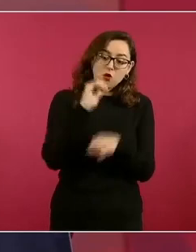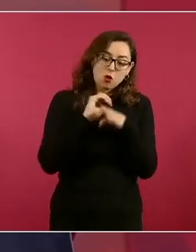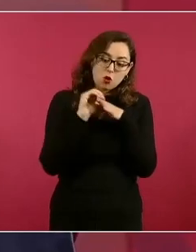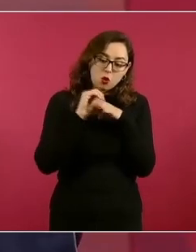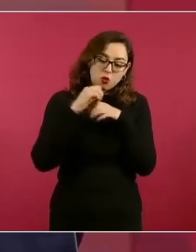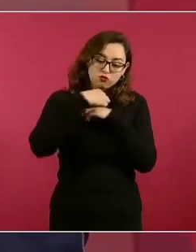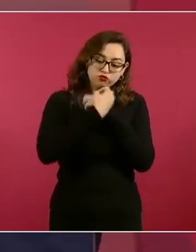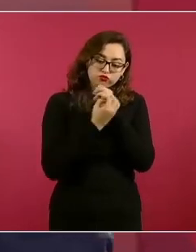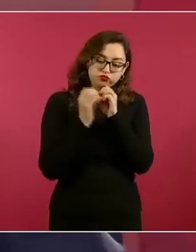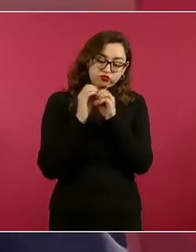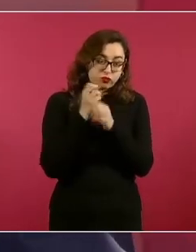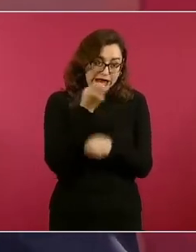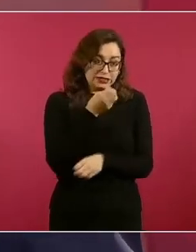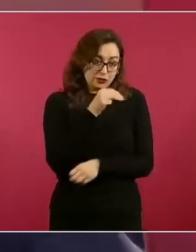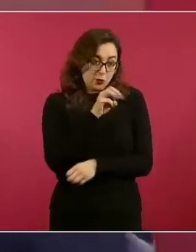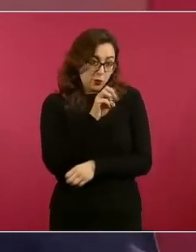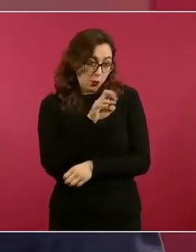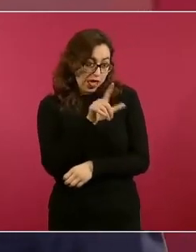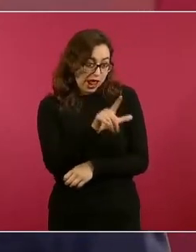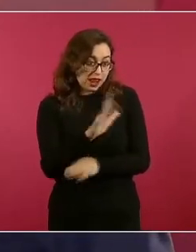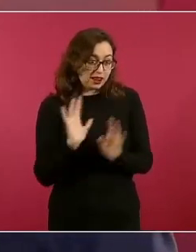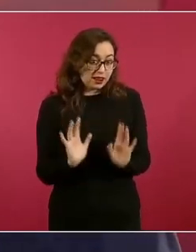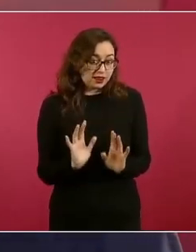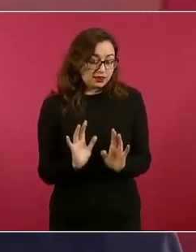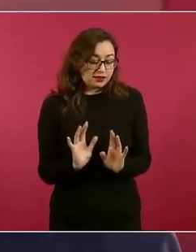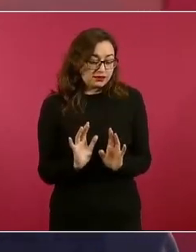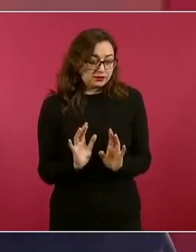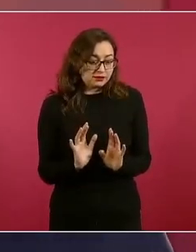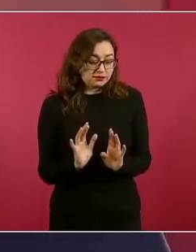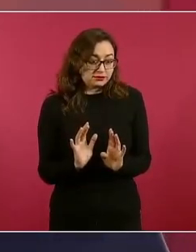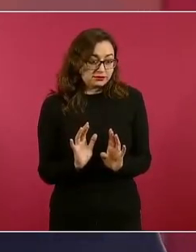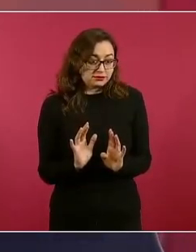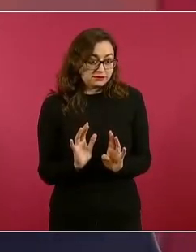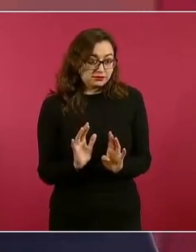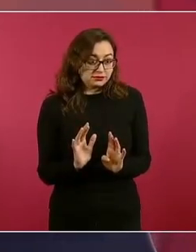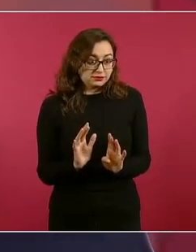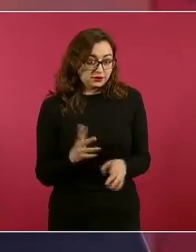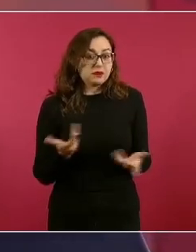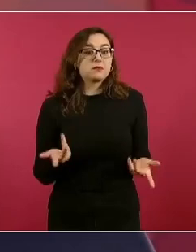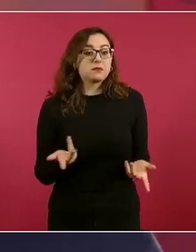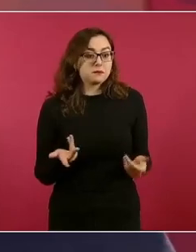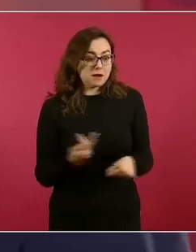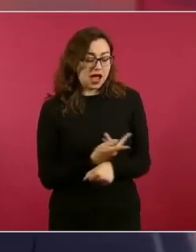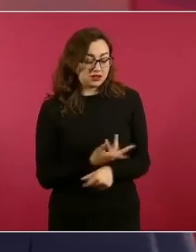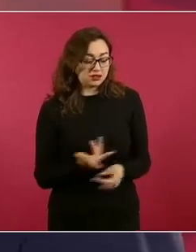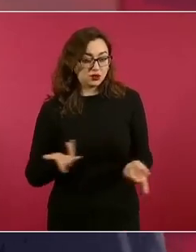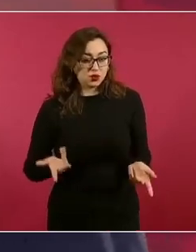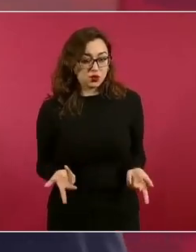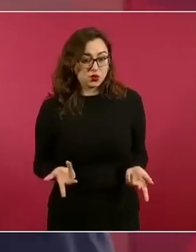No que se la daban de muy